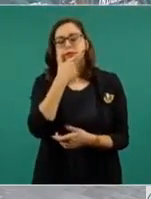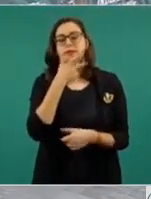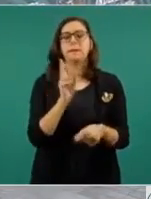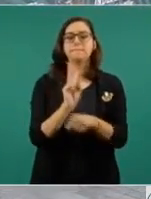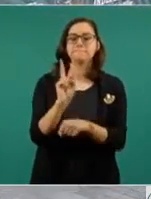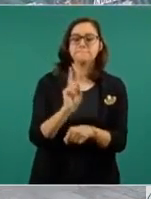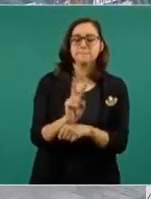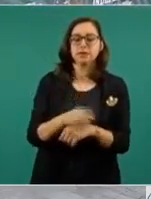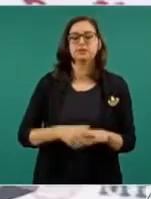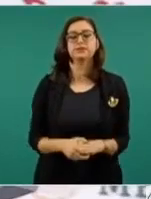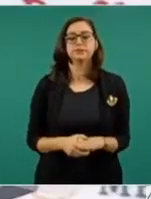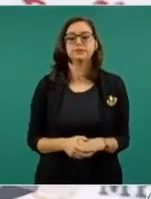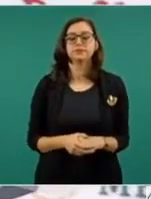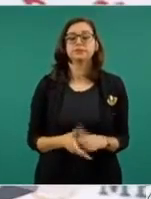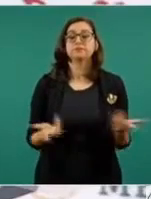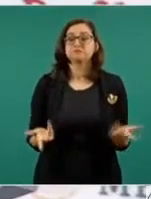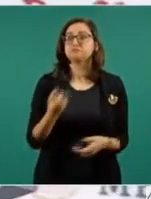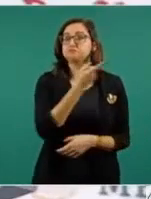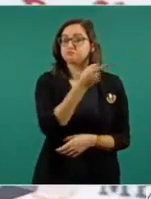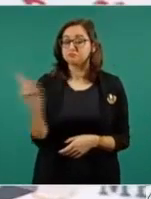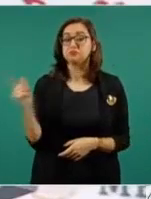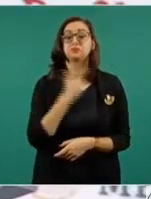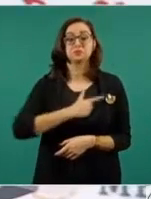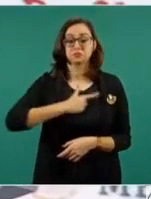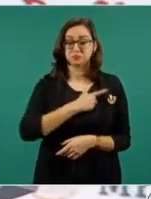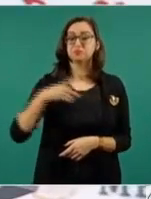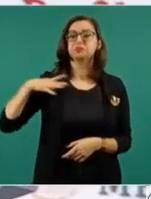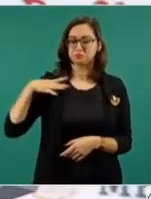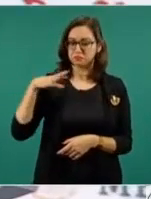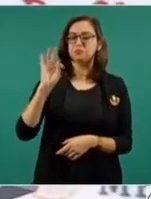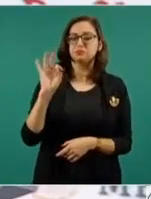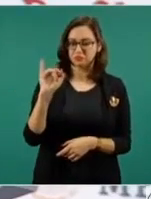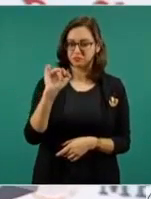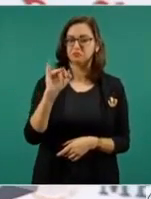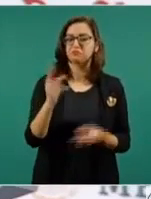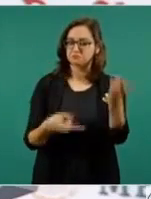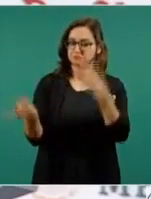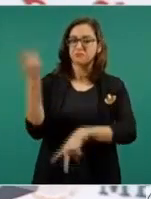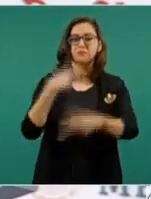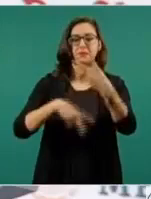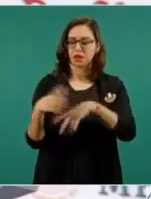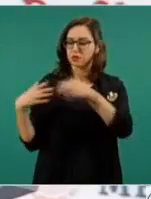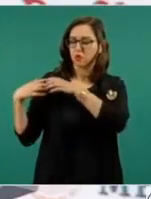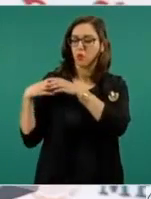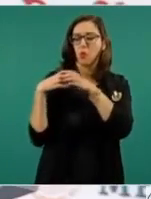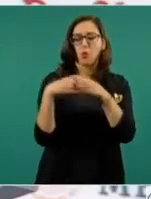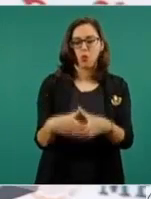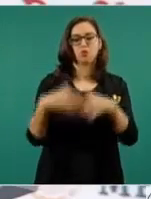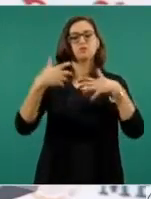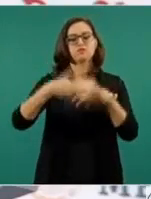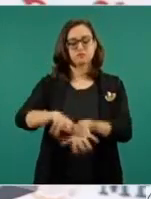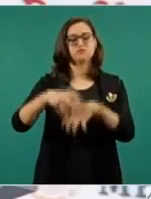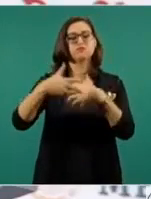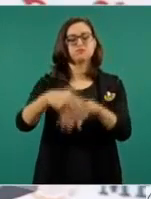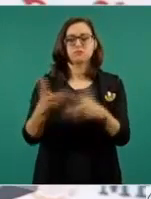Venezuela, que con gran disposición atendieron la invitación para formar parte de este significativo